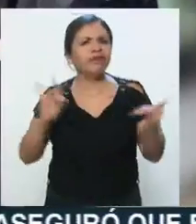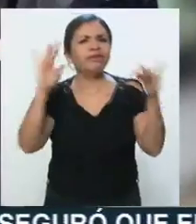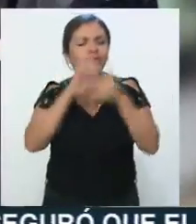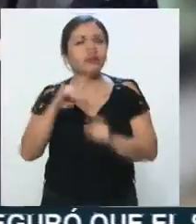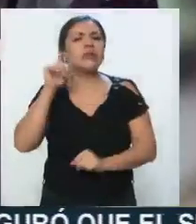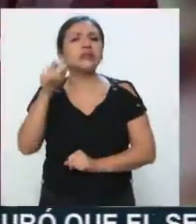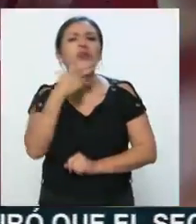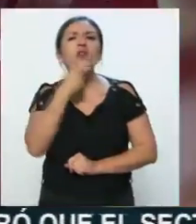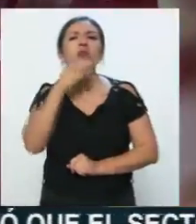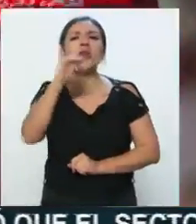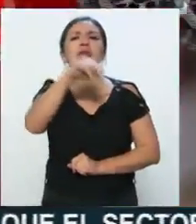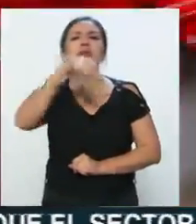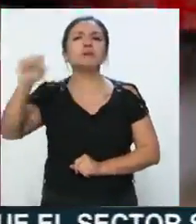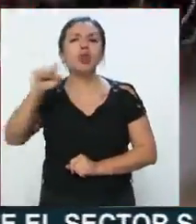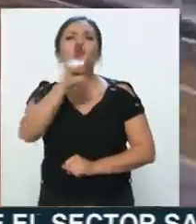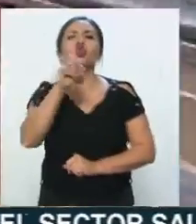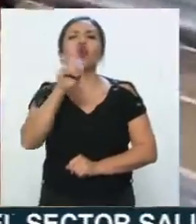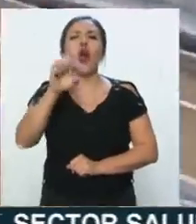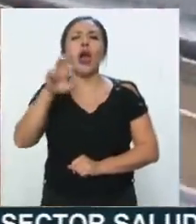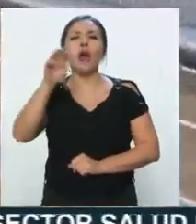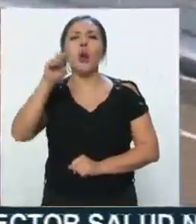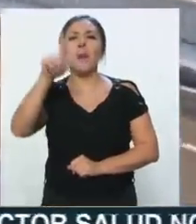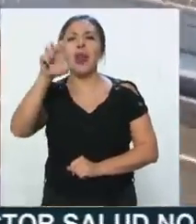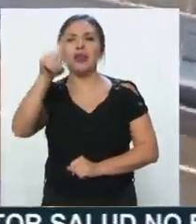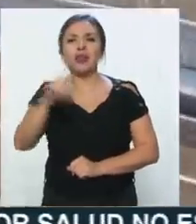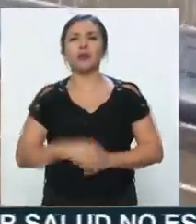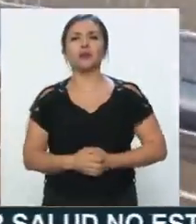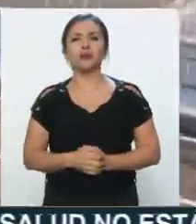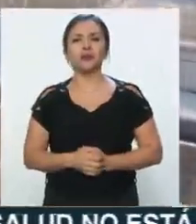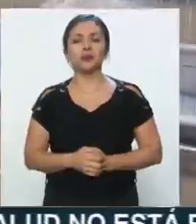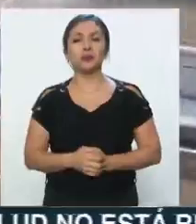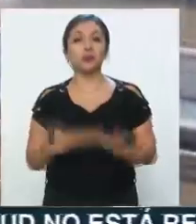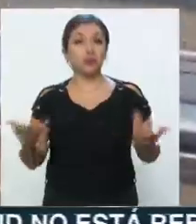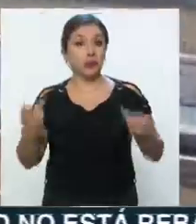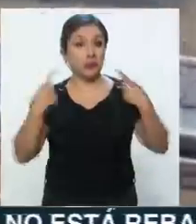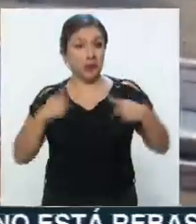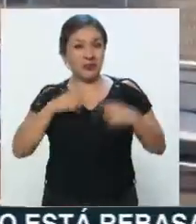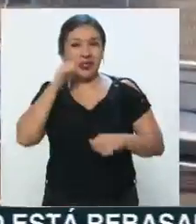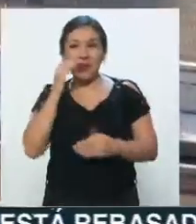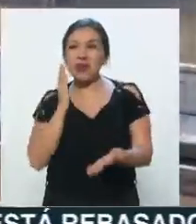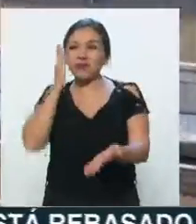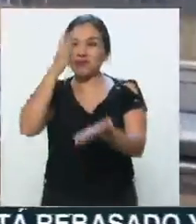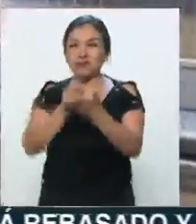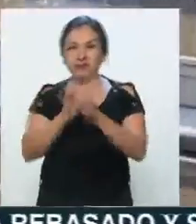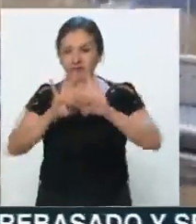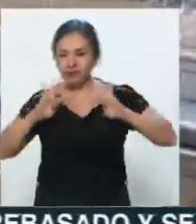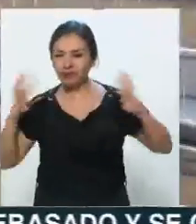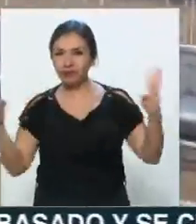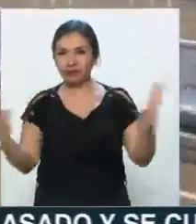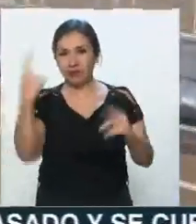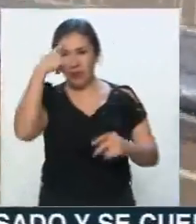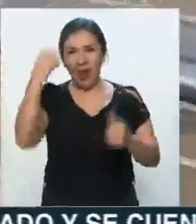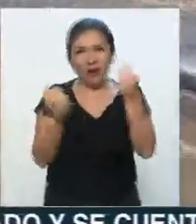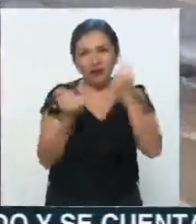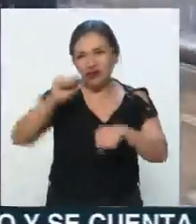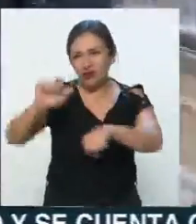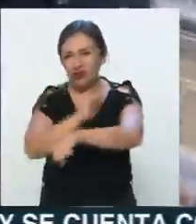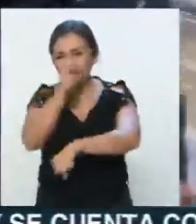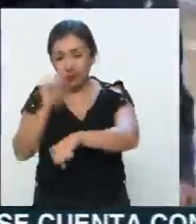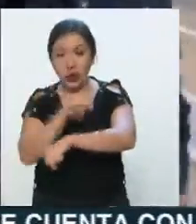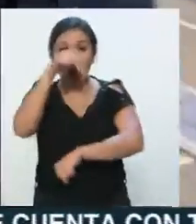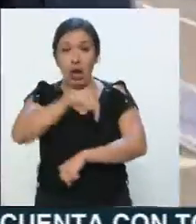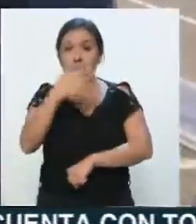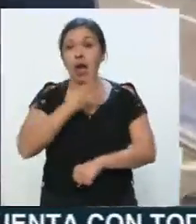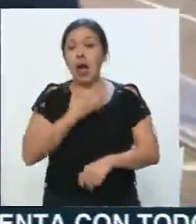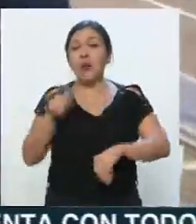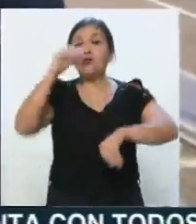INSS, Zoe Robledo. Donde está el público que asiste a las carreras y esto, es donde se han instalado ocho